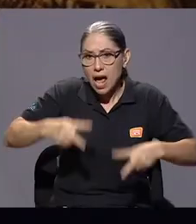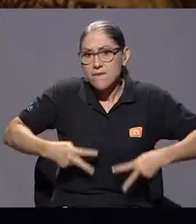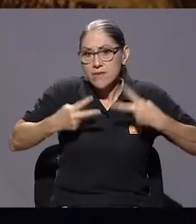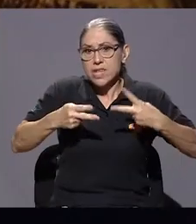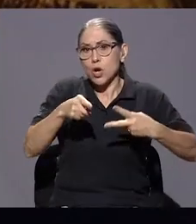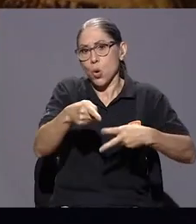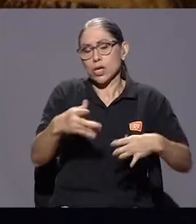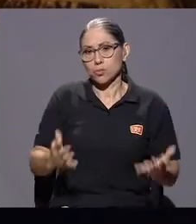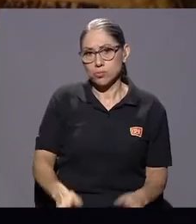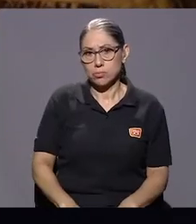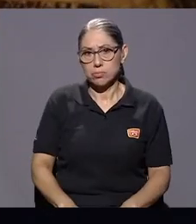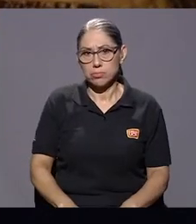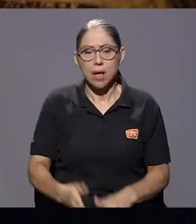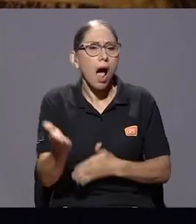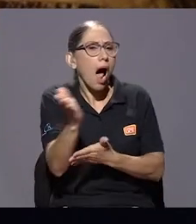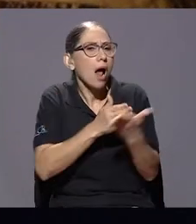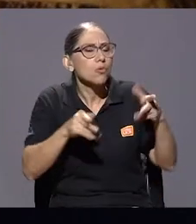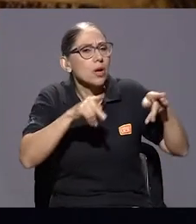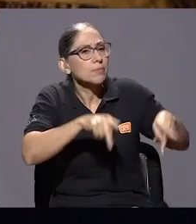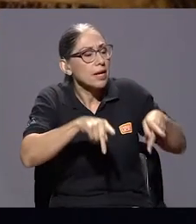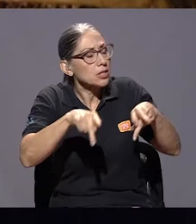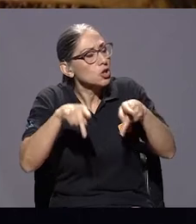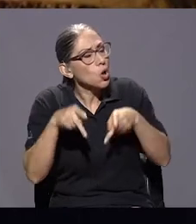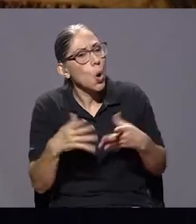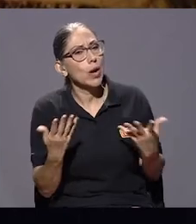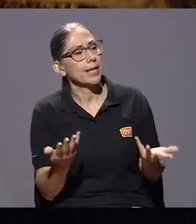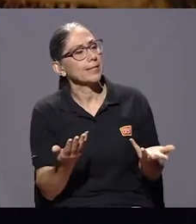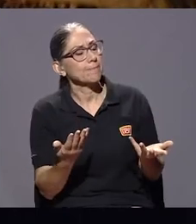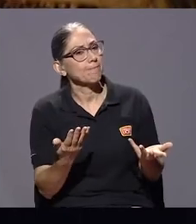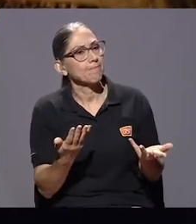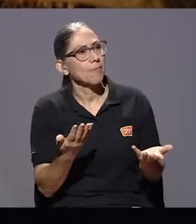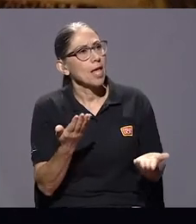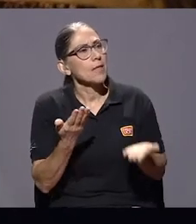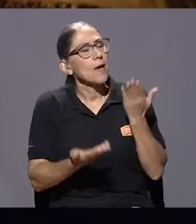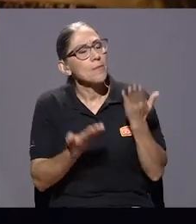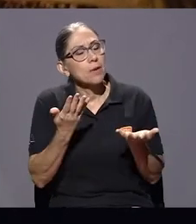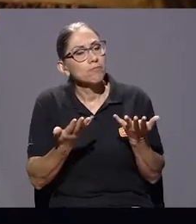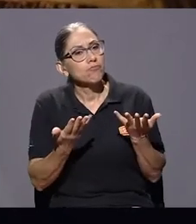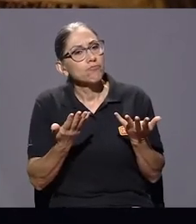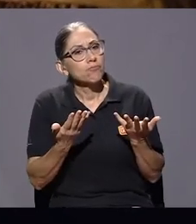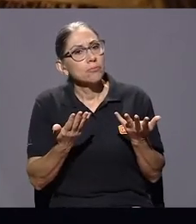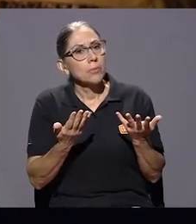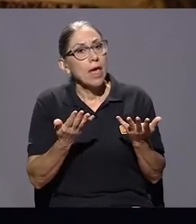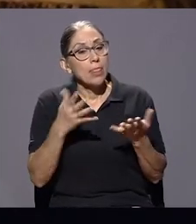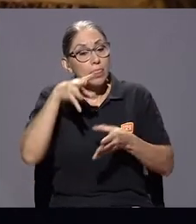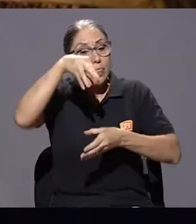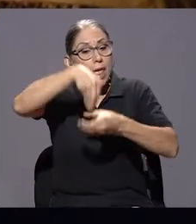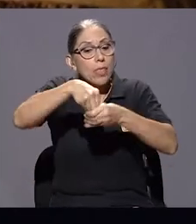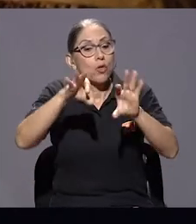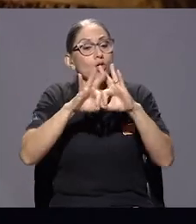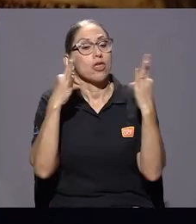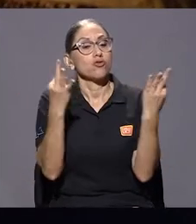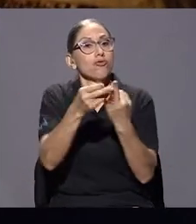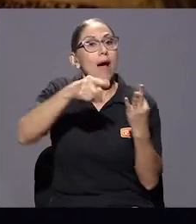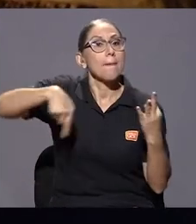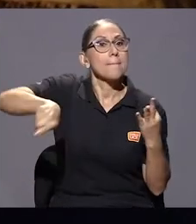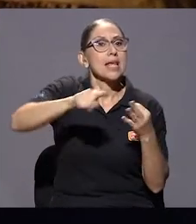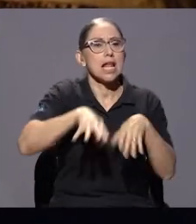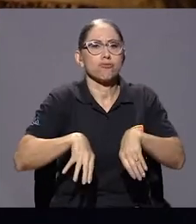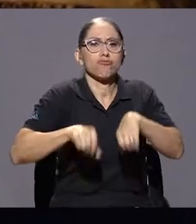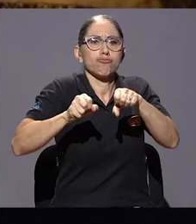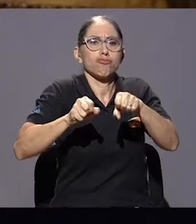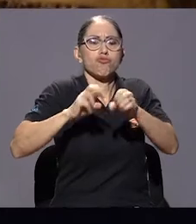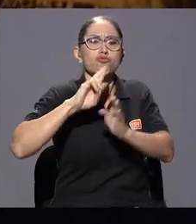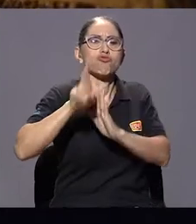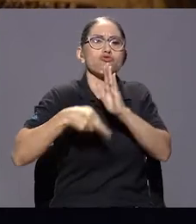Y hay algunas personas que también por ser o ejercer un rol dentro del núcleo familiar, no se permiten el